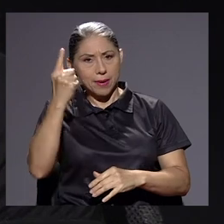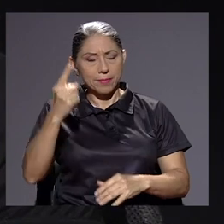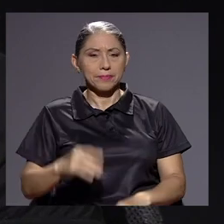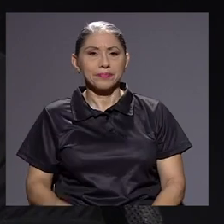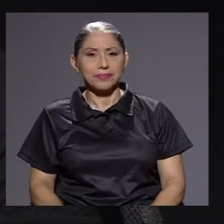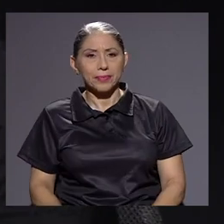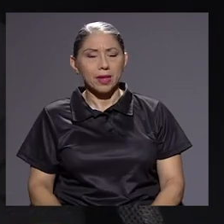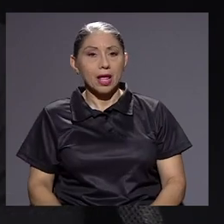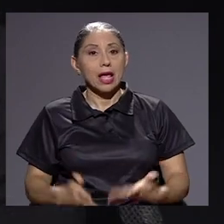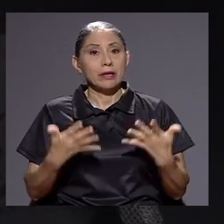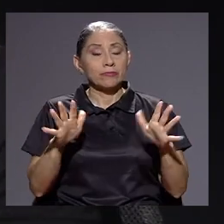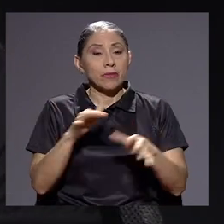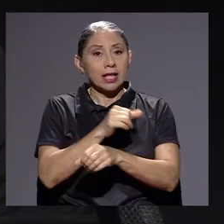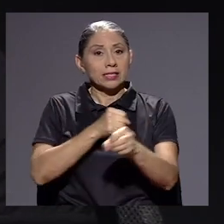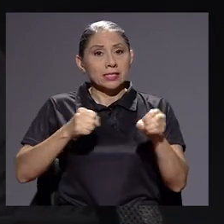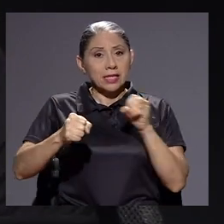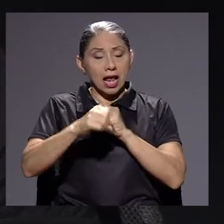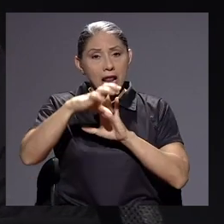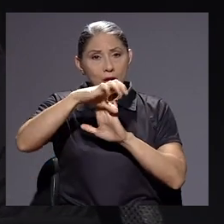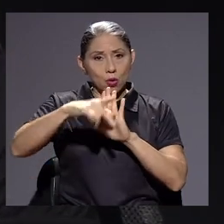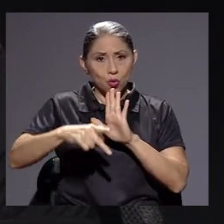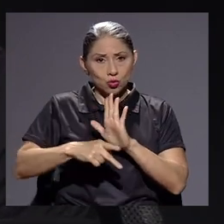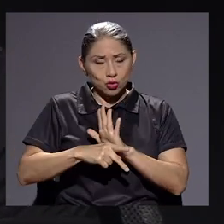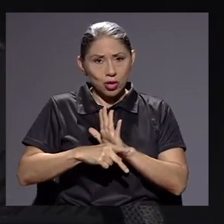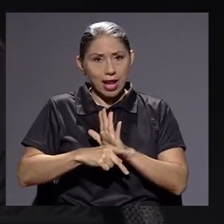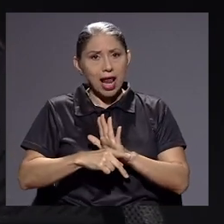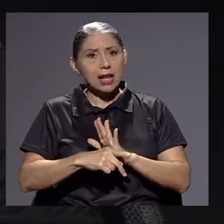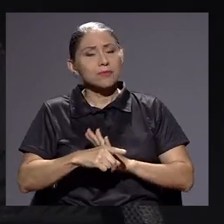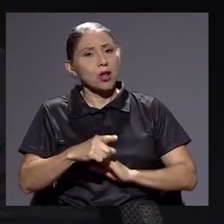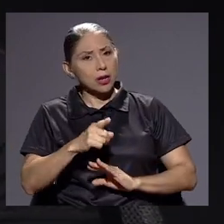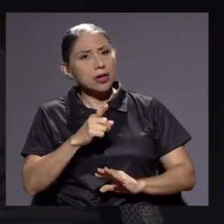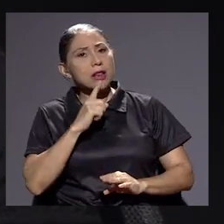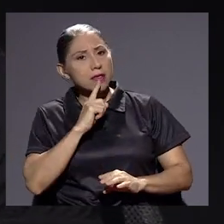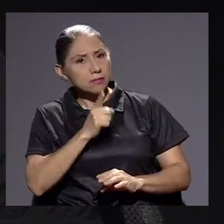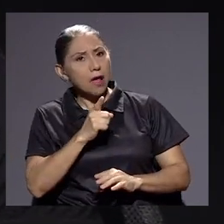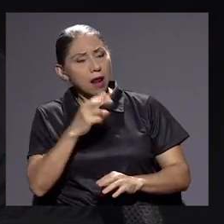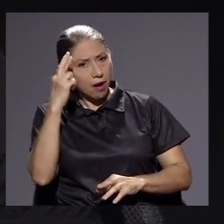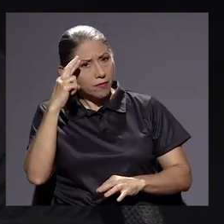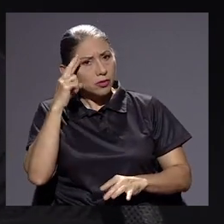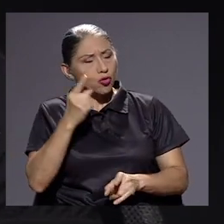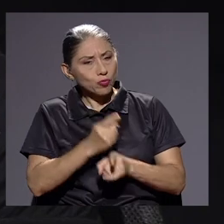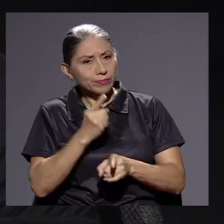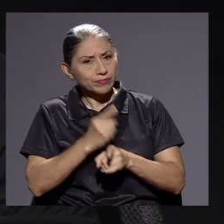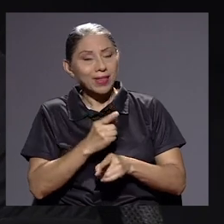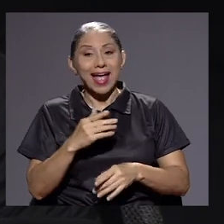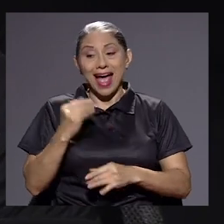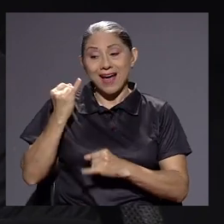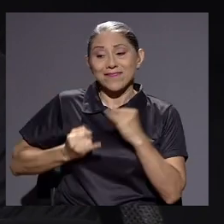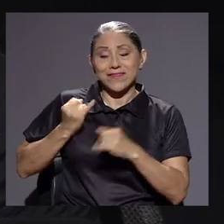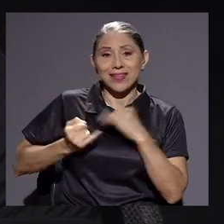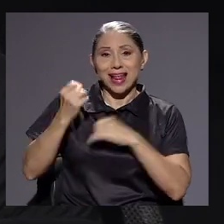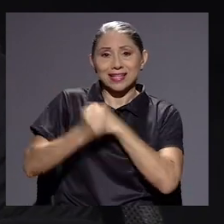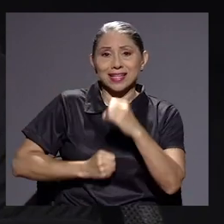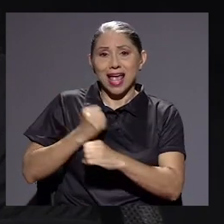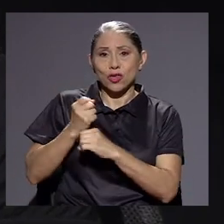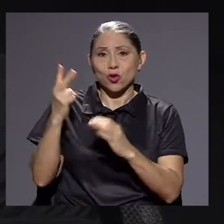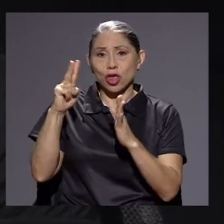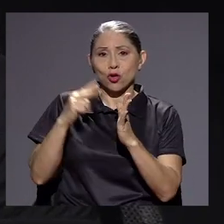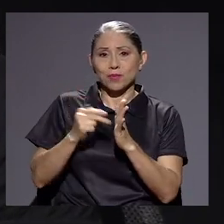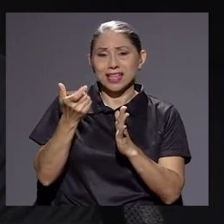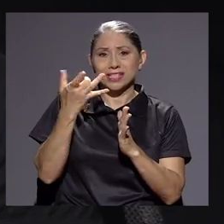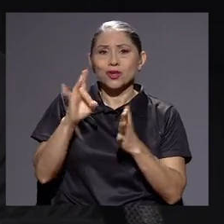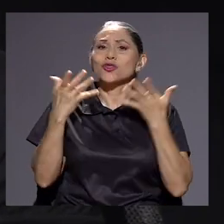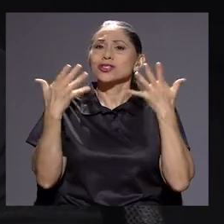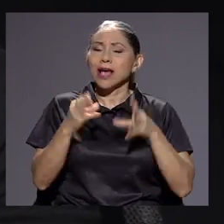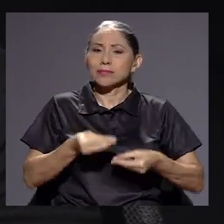la sala les da la razón y en el 2018 finales les entregan la